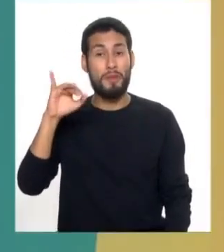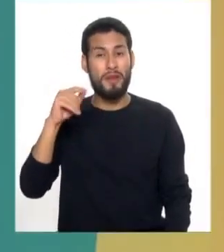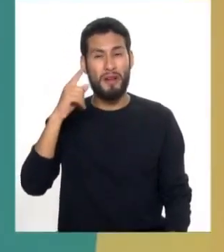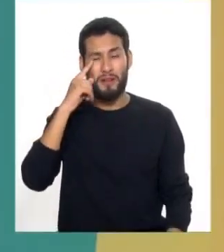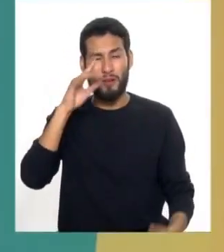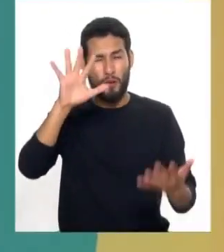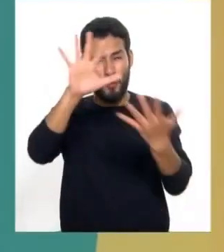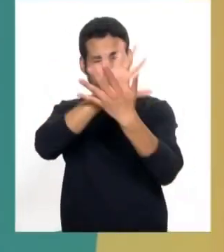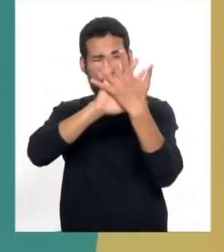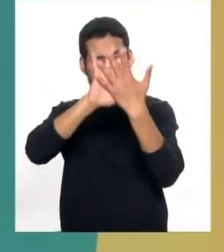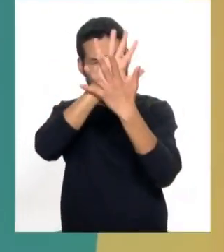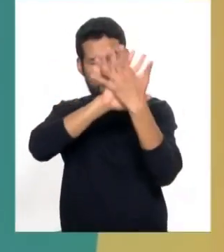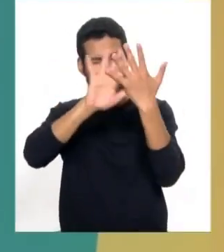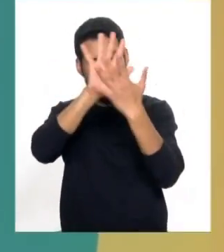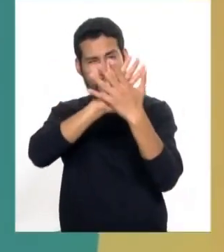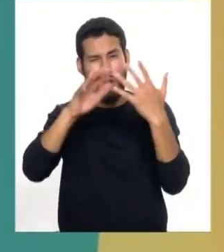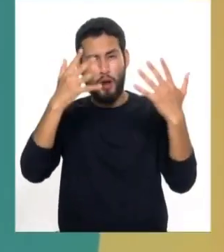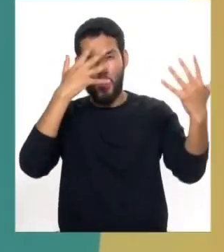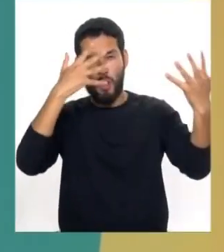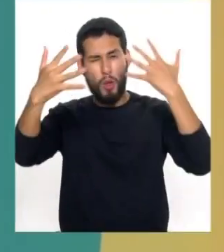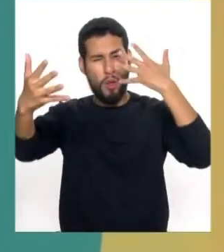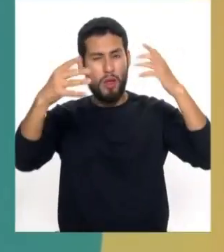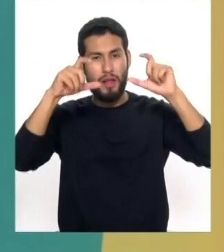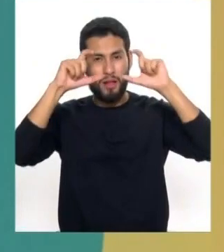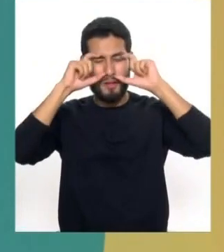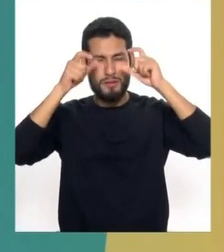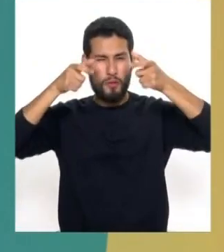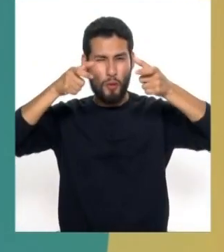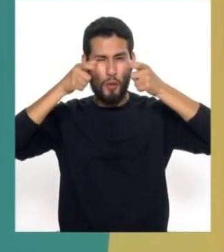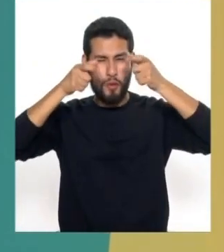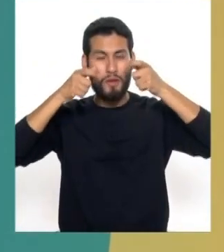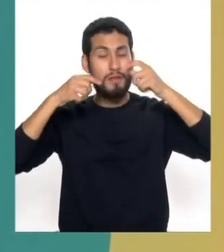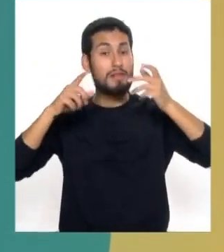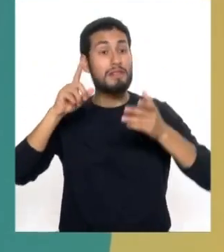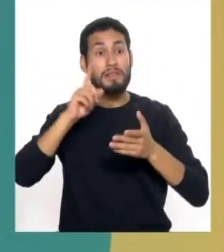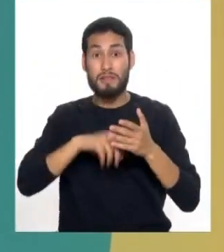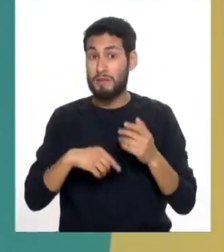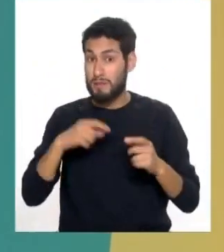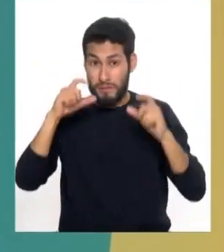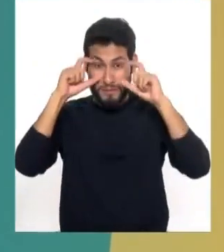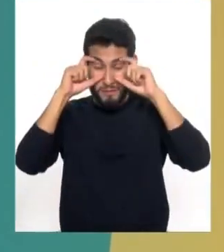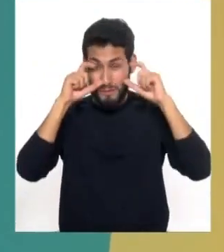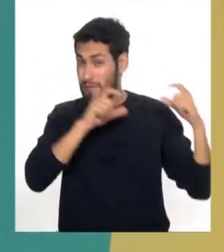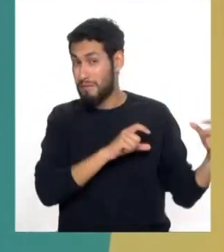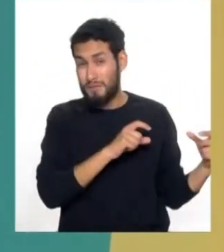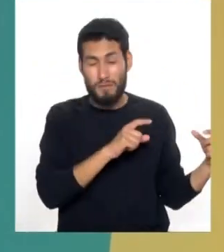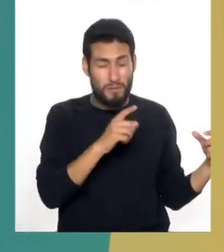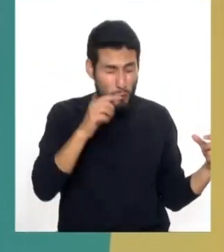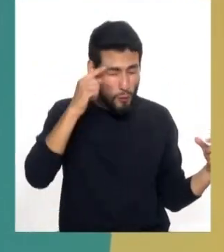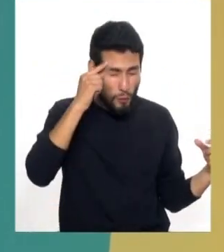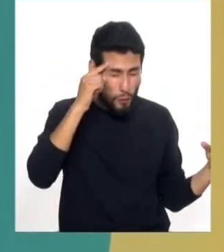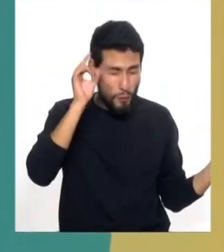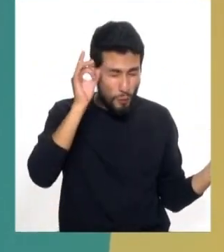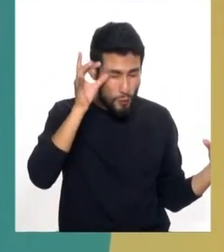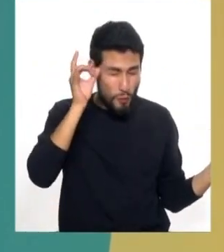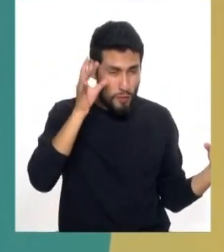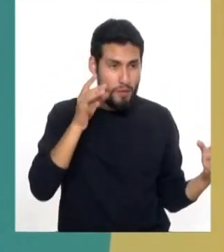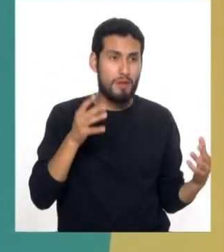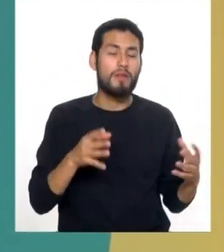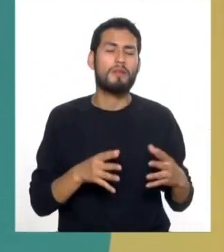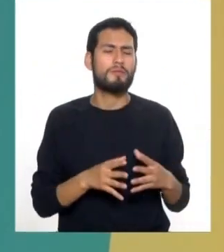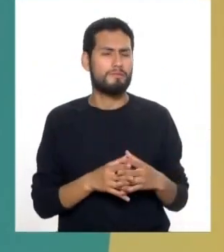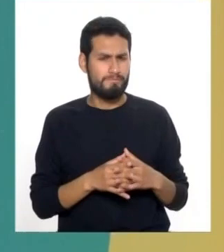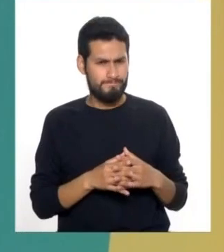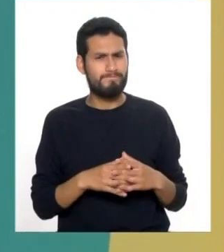que usa lentes de manera permanente con una medida elevada, y cuando no usa los lentes le duele la cabeza. Es algo